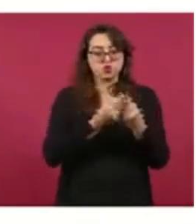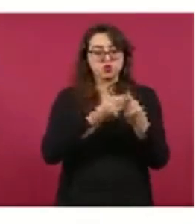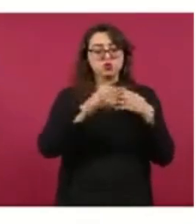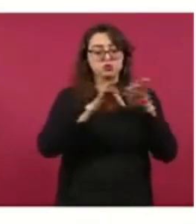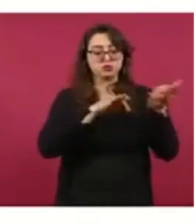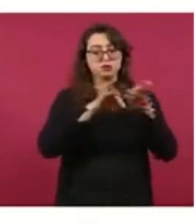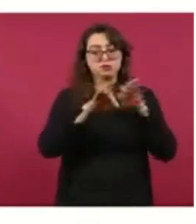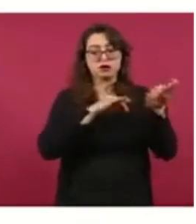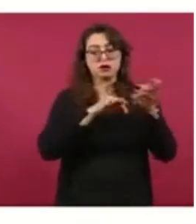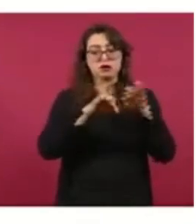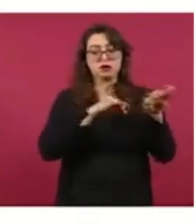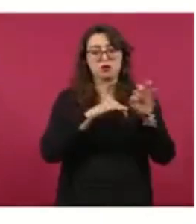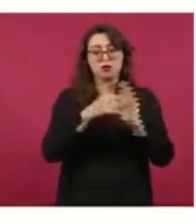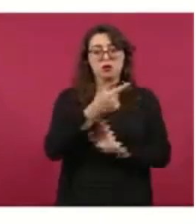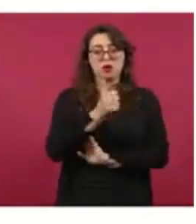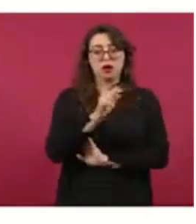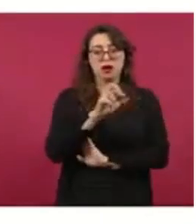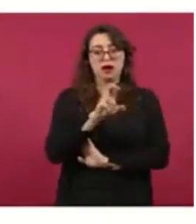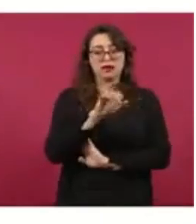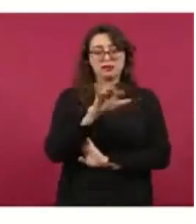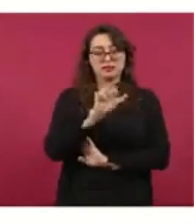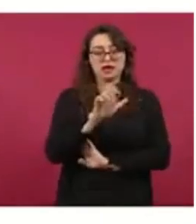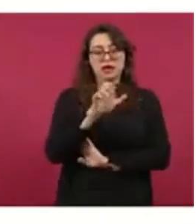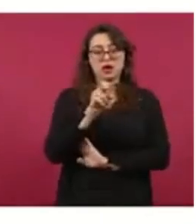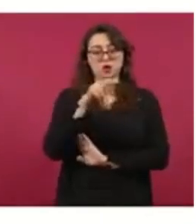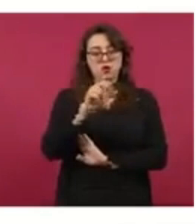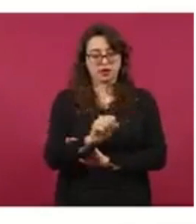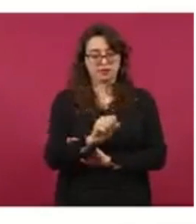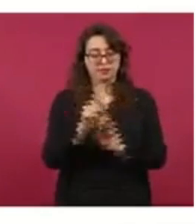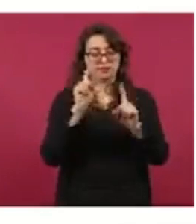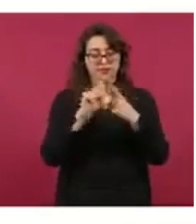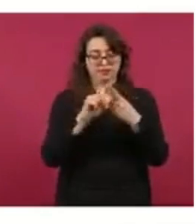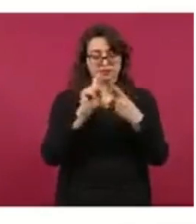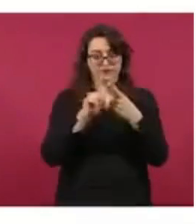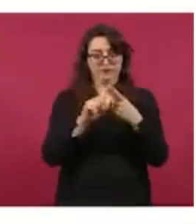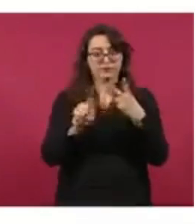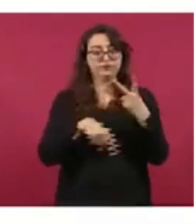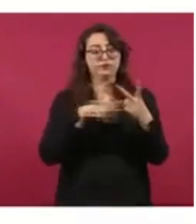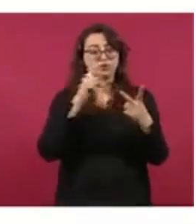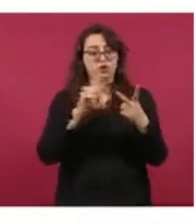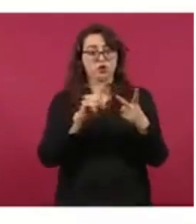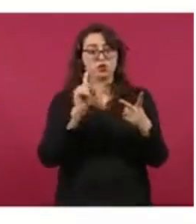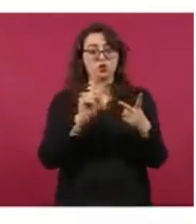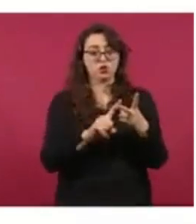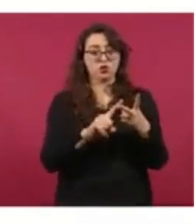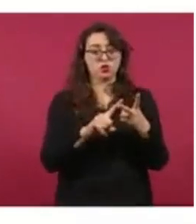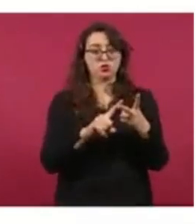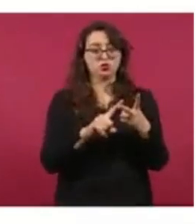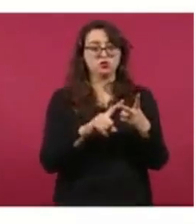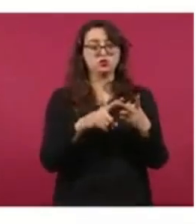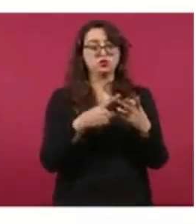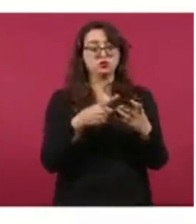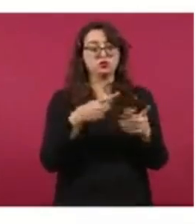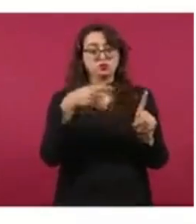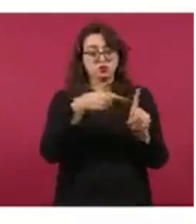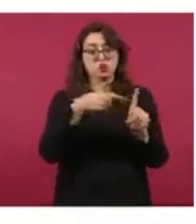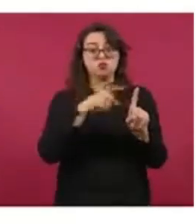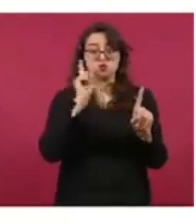y está en investigación que se tiene en contra de García Luna